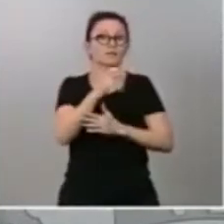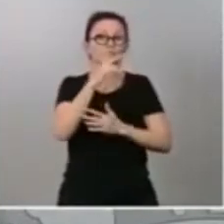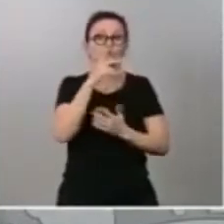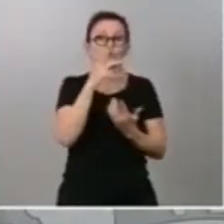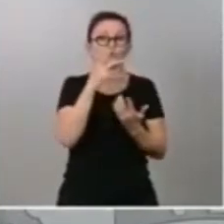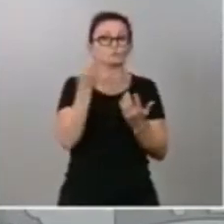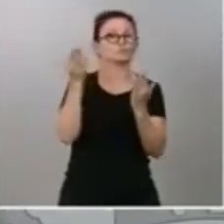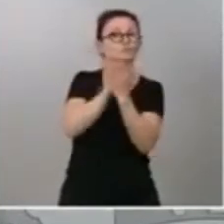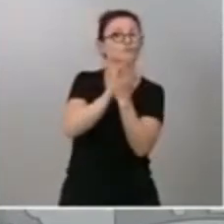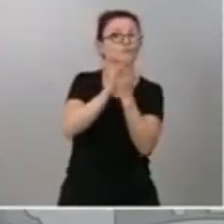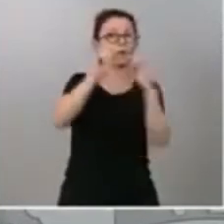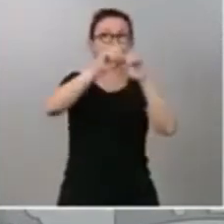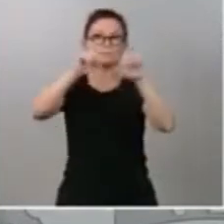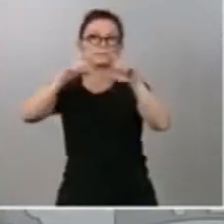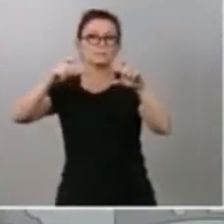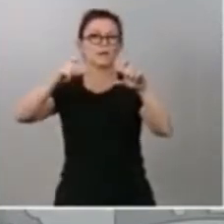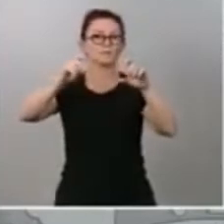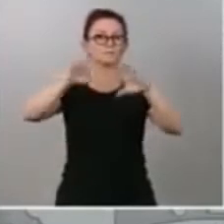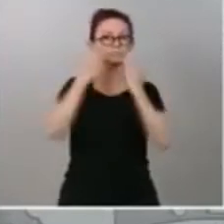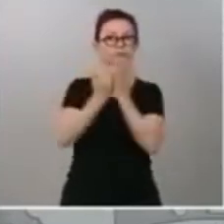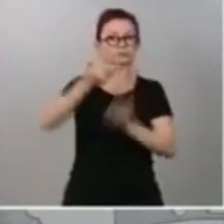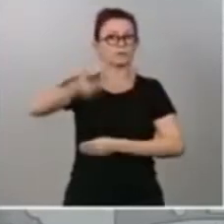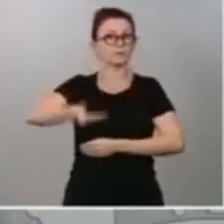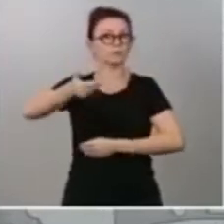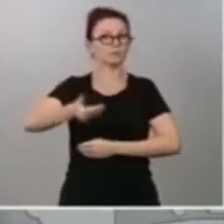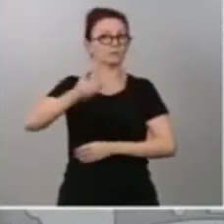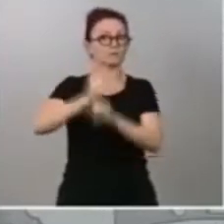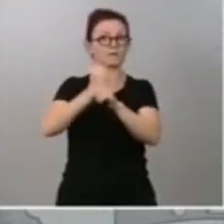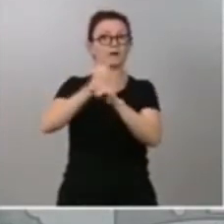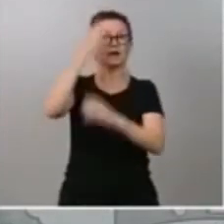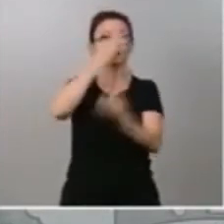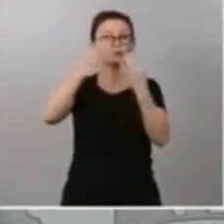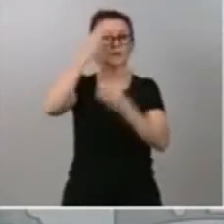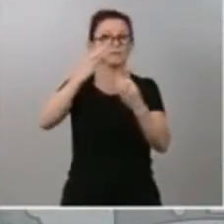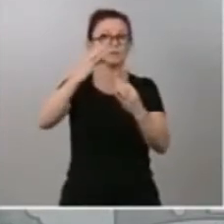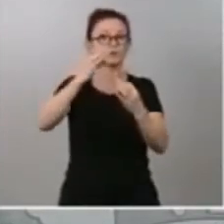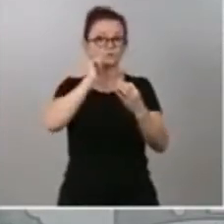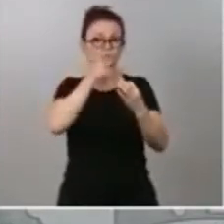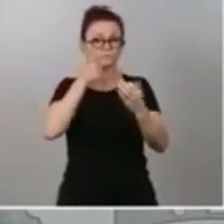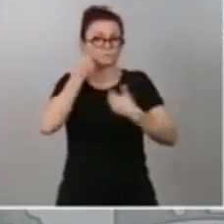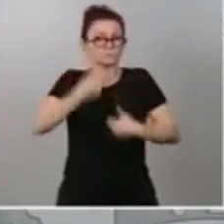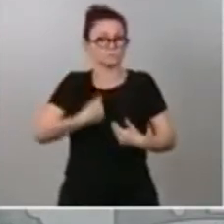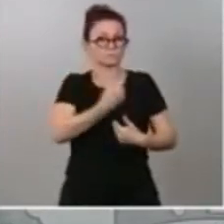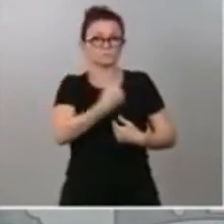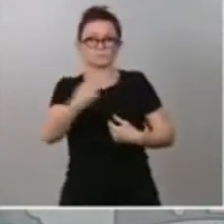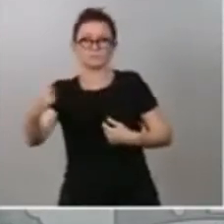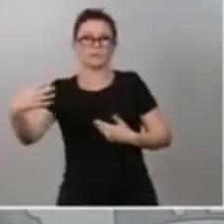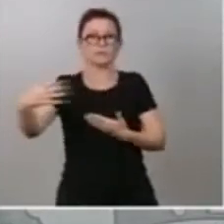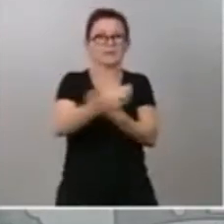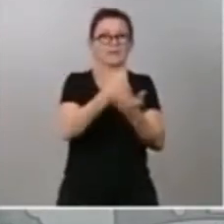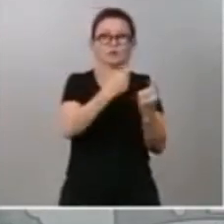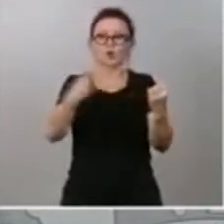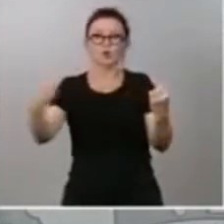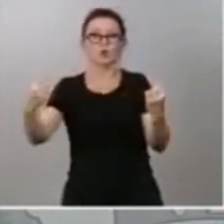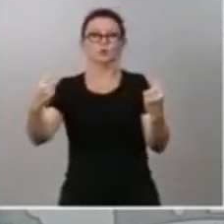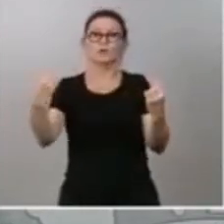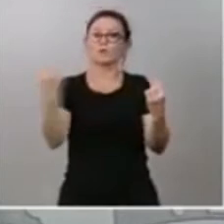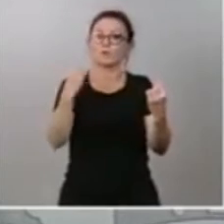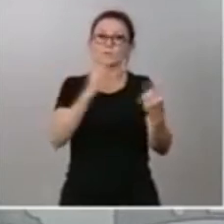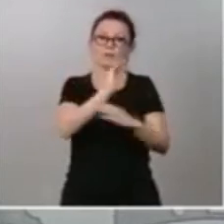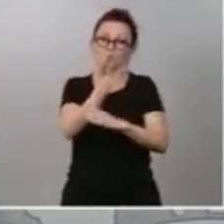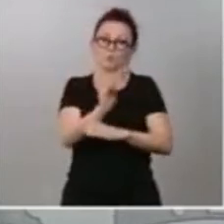trabajan con los datos, con la intimidad, lógicamente, de todos y cada uno de los ciudadanos. Esto me parece que es un hito